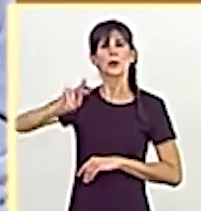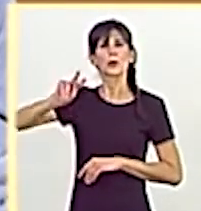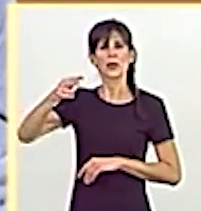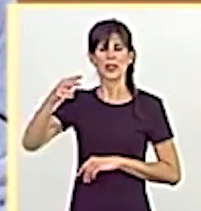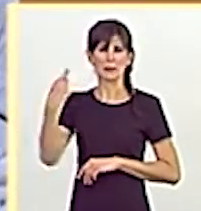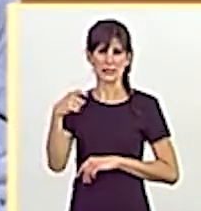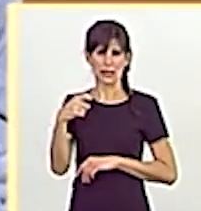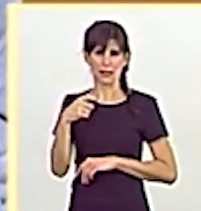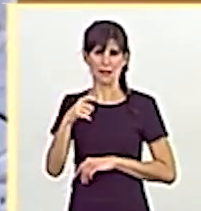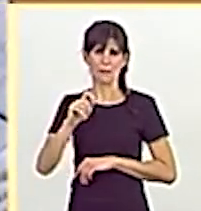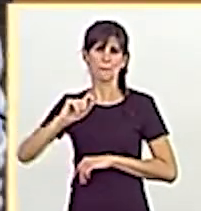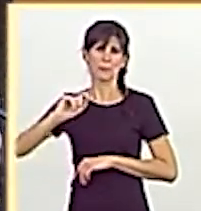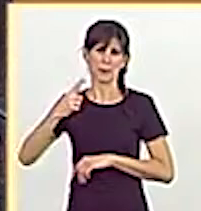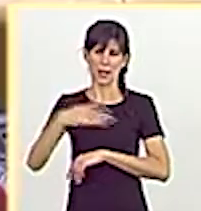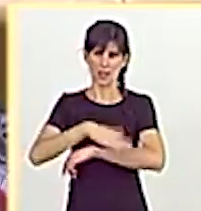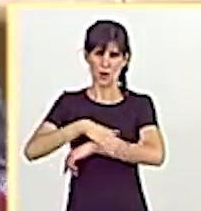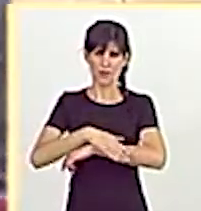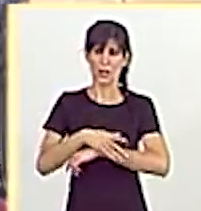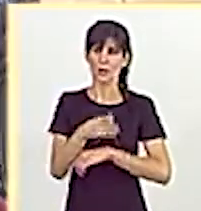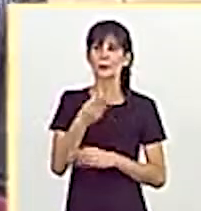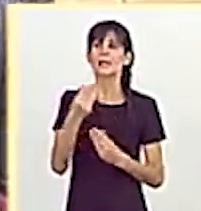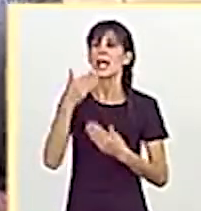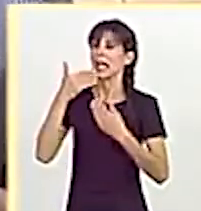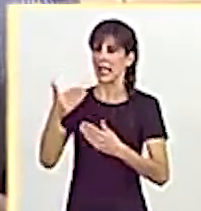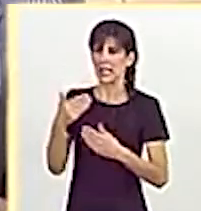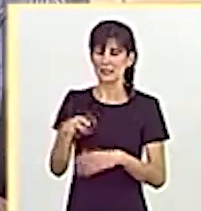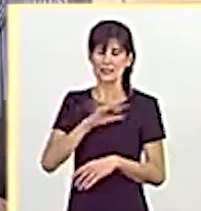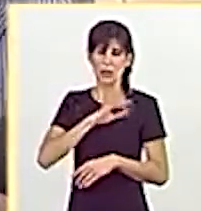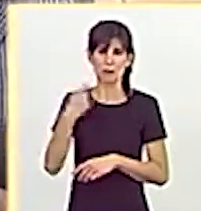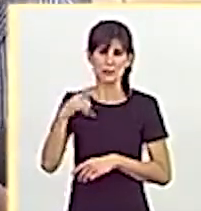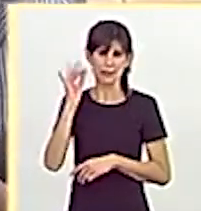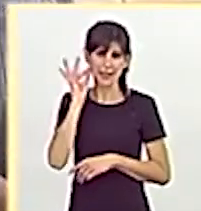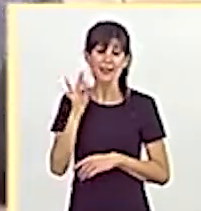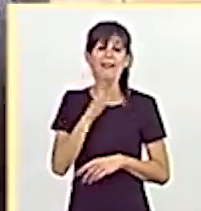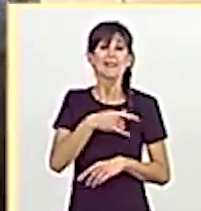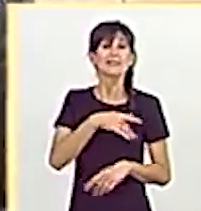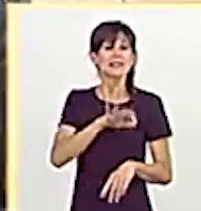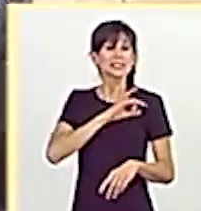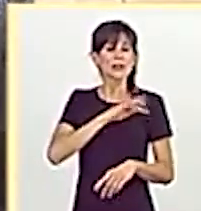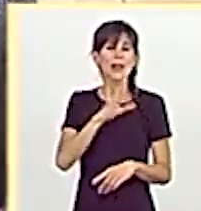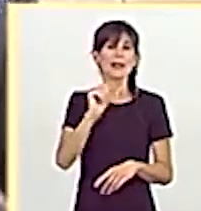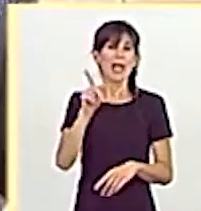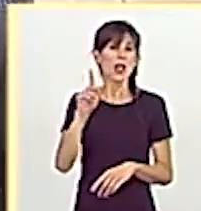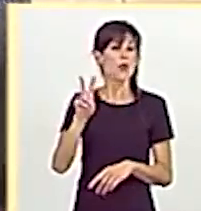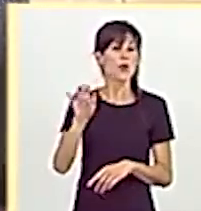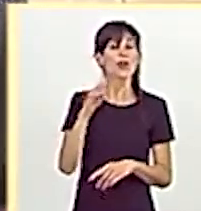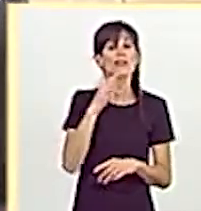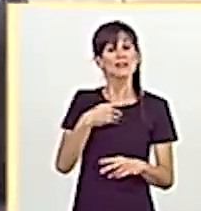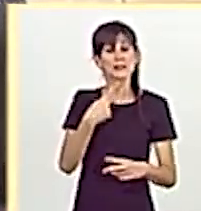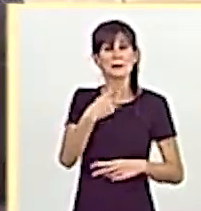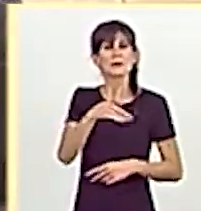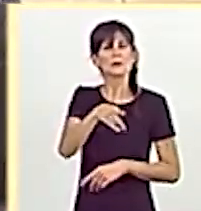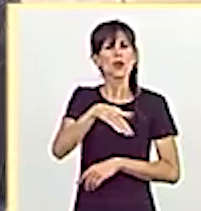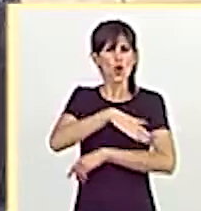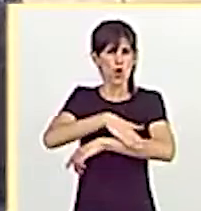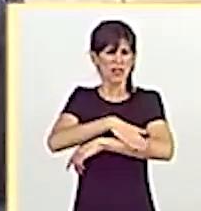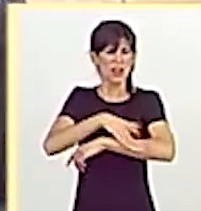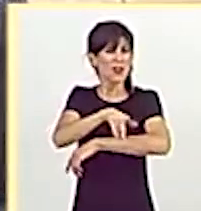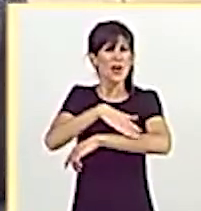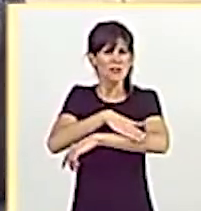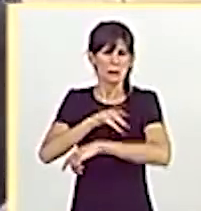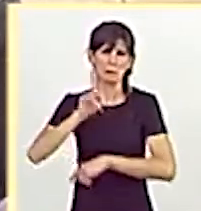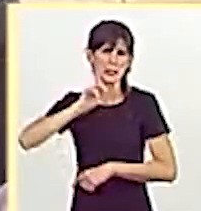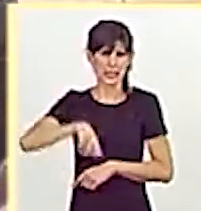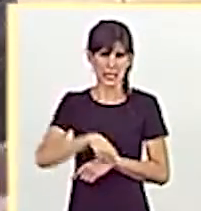primera del Gobierno. Muchas gracias, señora presidenta. Señora Calvo, ustedes son el Gobierno de la mentira.